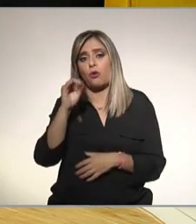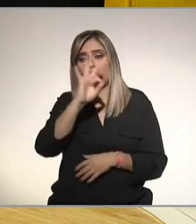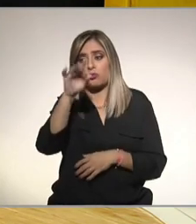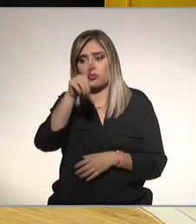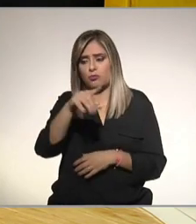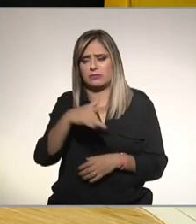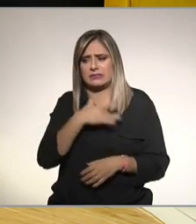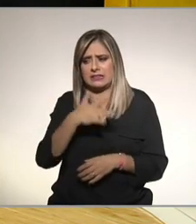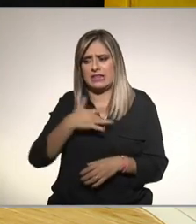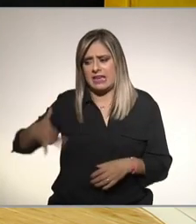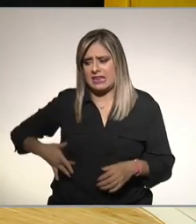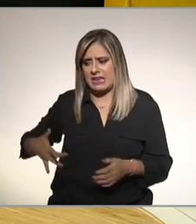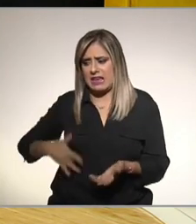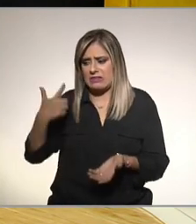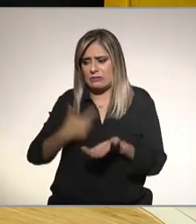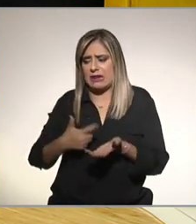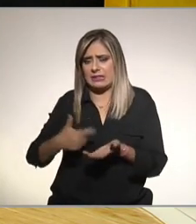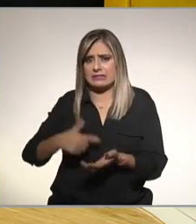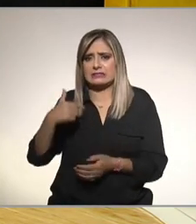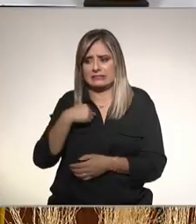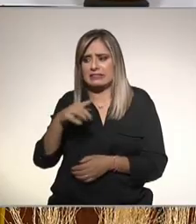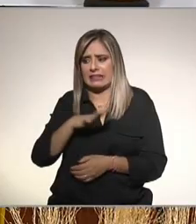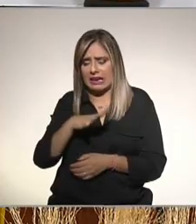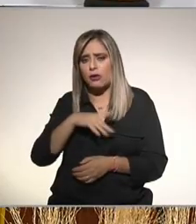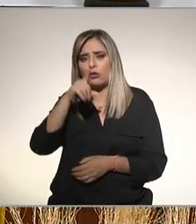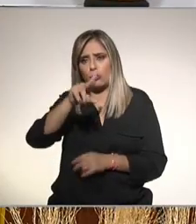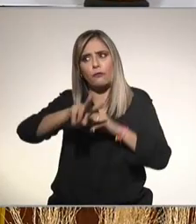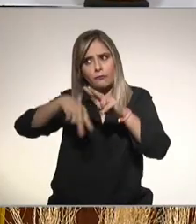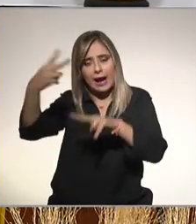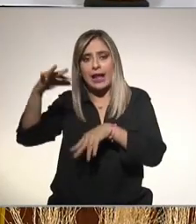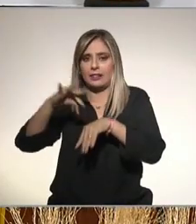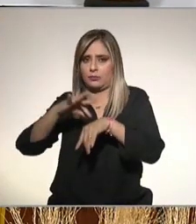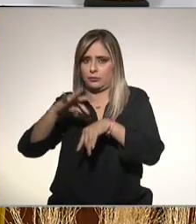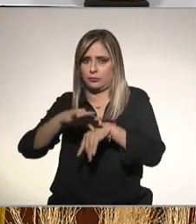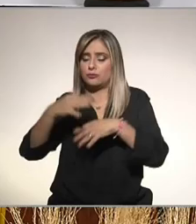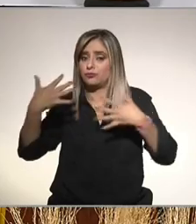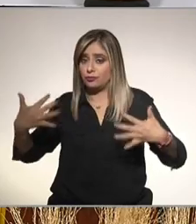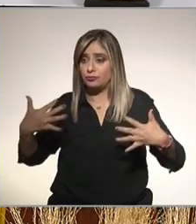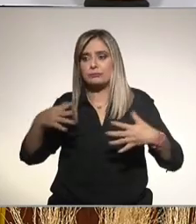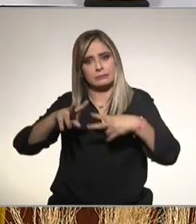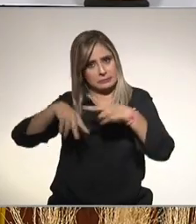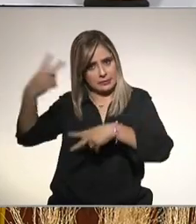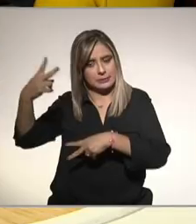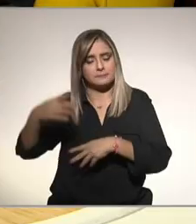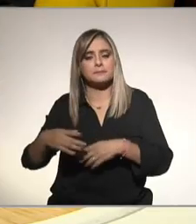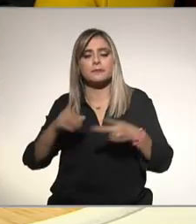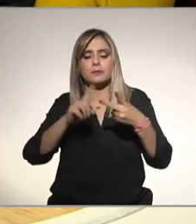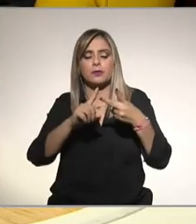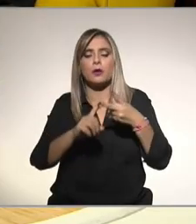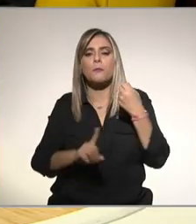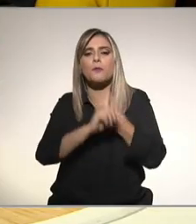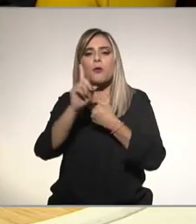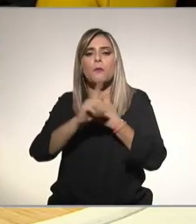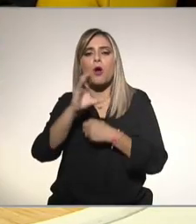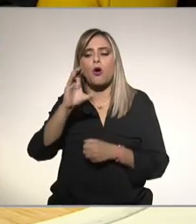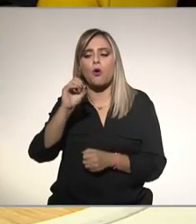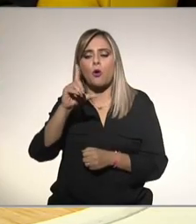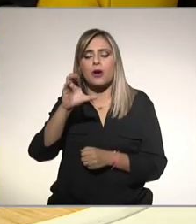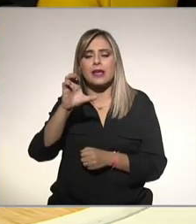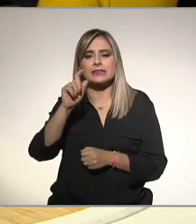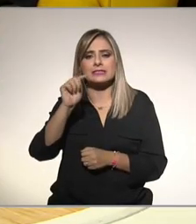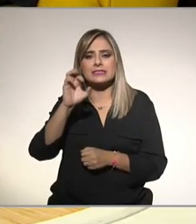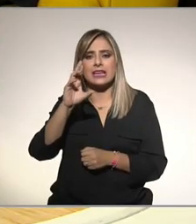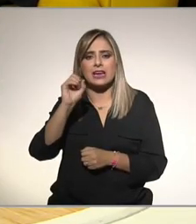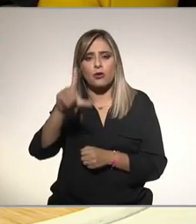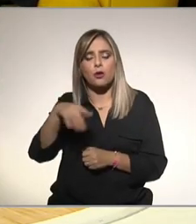hígado graso y te vas a ir a estudiar ahorita más adelante hablaremos del diagnóstico otro doctor problemas de colesterol y